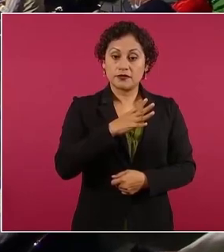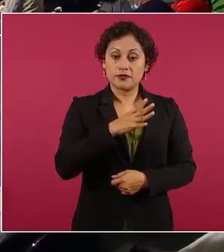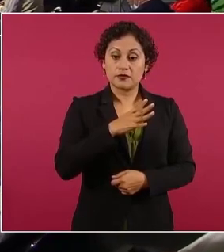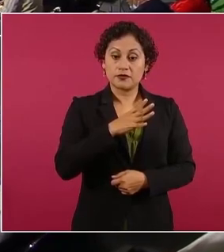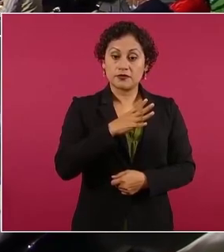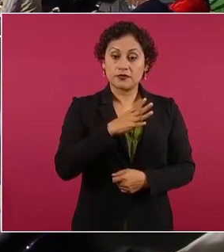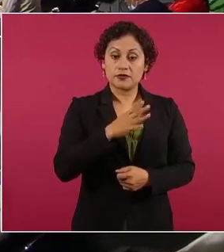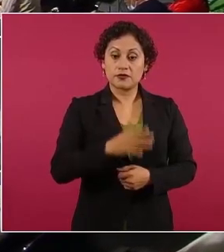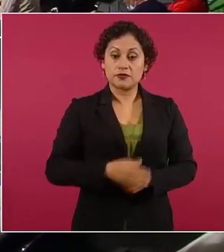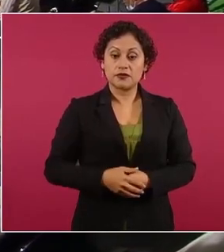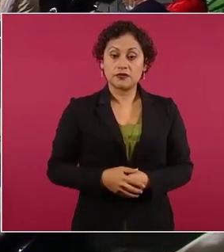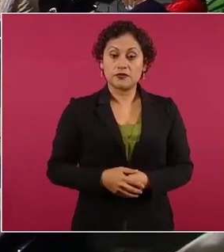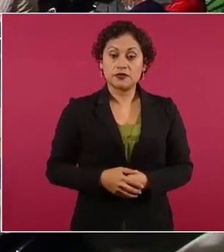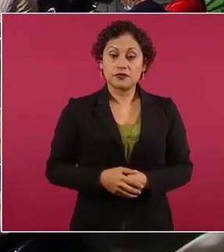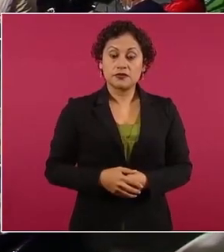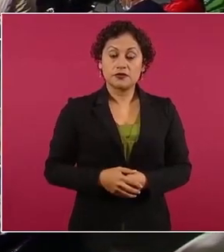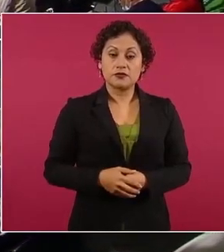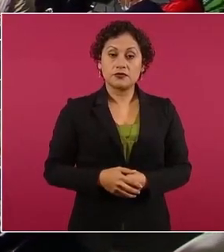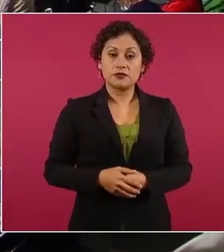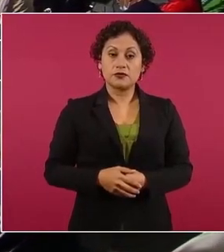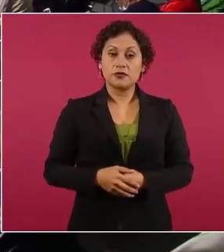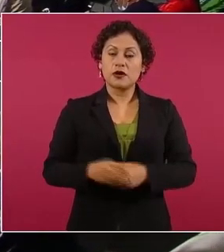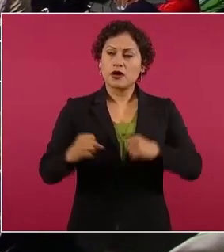con Veracruz